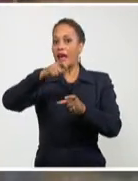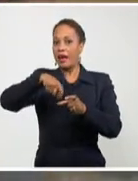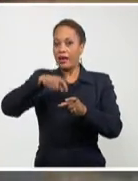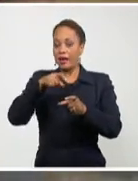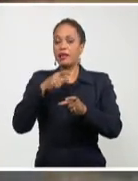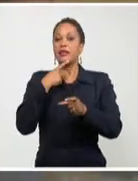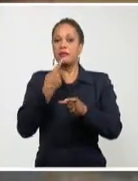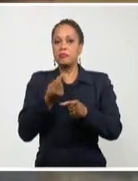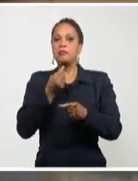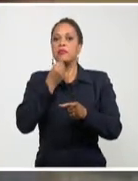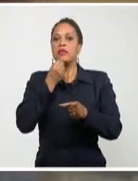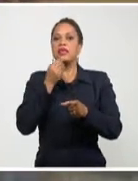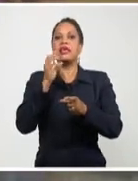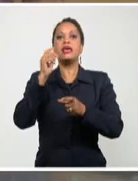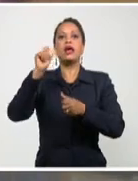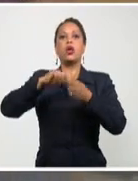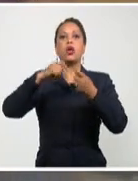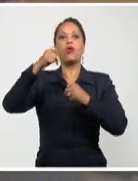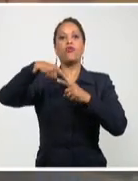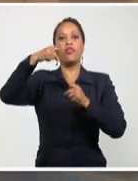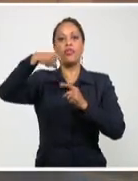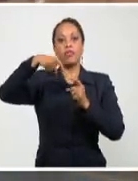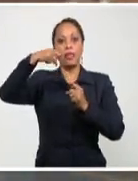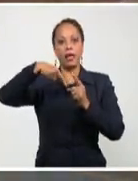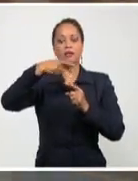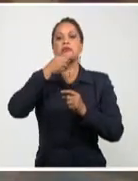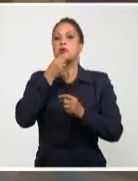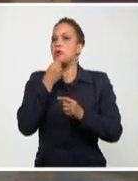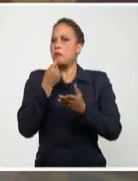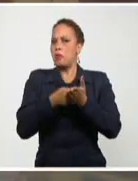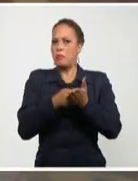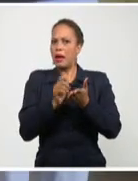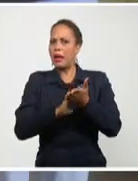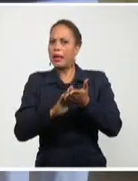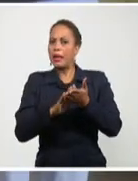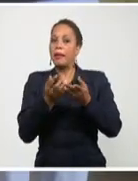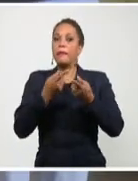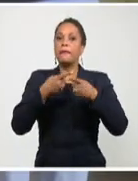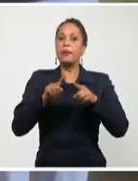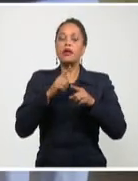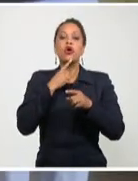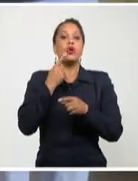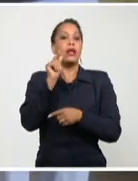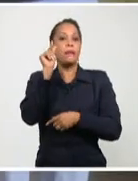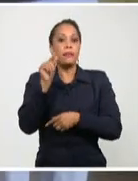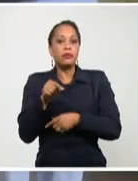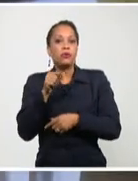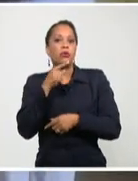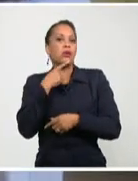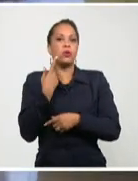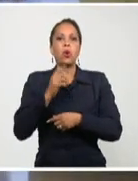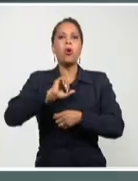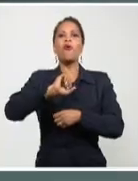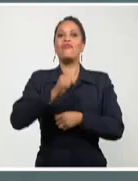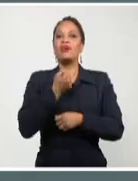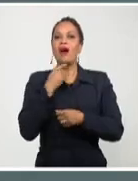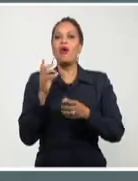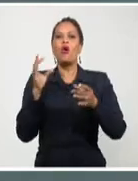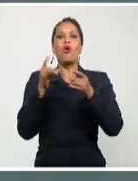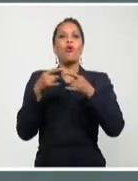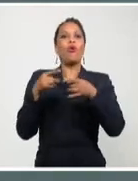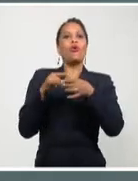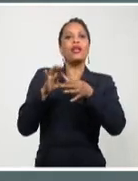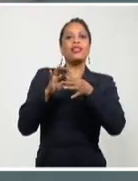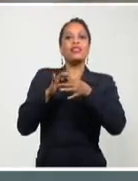y el acceso a los datos móviles, aunque la operación es libre de costo. Es decir, los usuarios no tienen necesariamente que estar conectados a Internet.